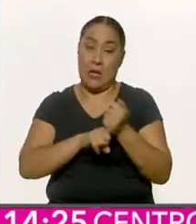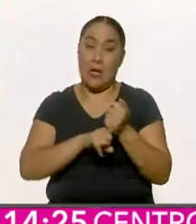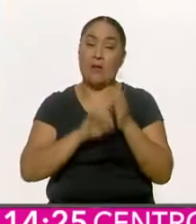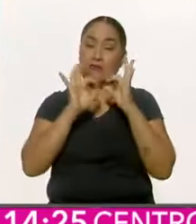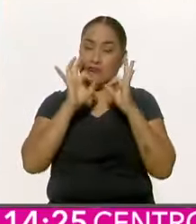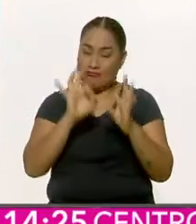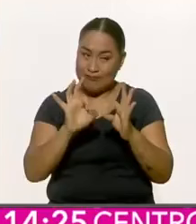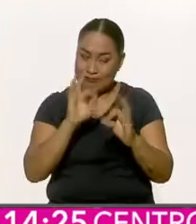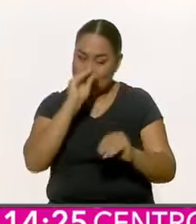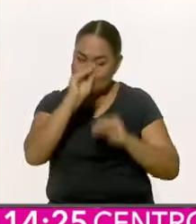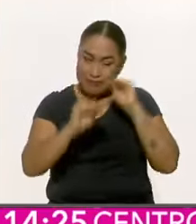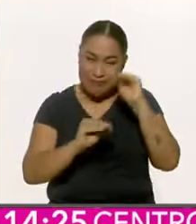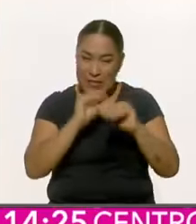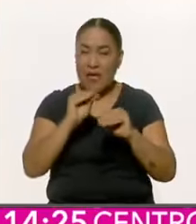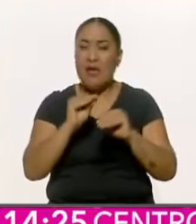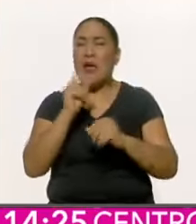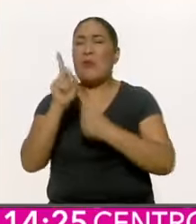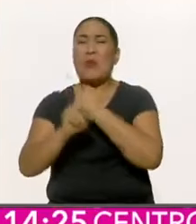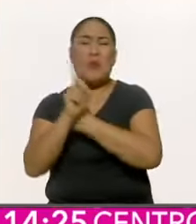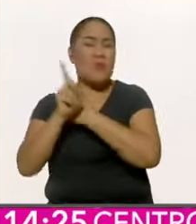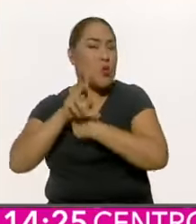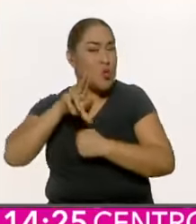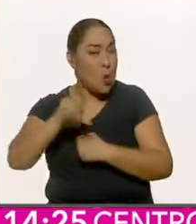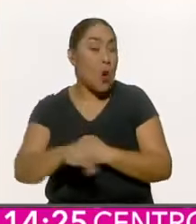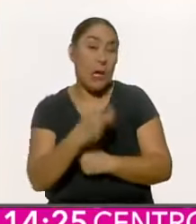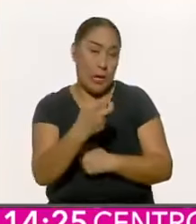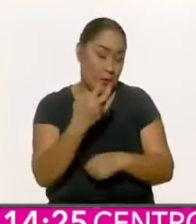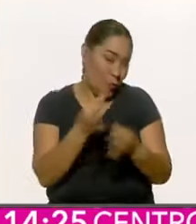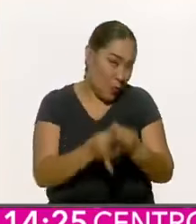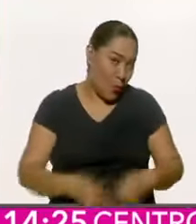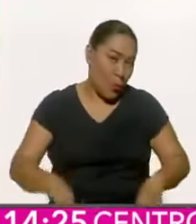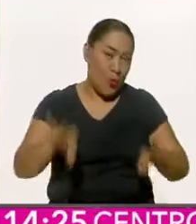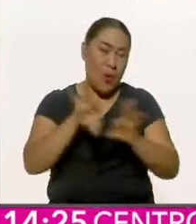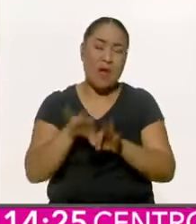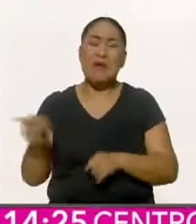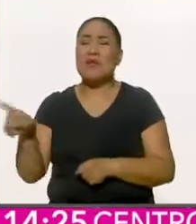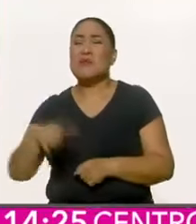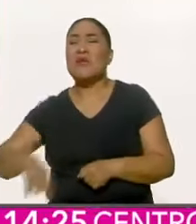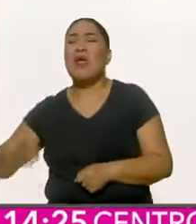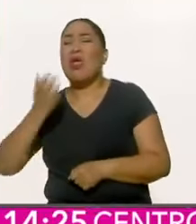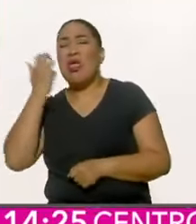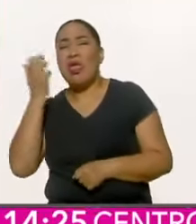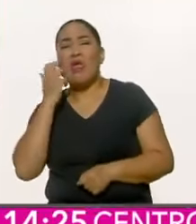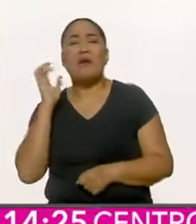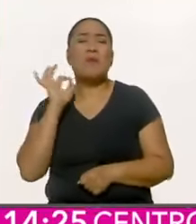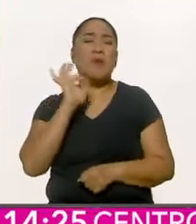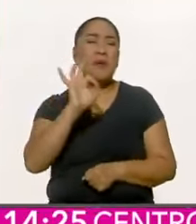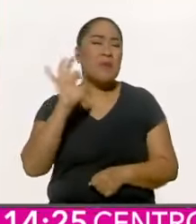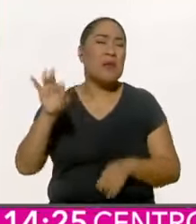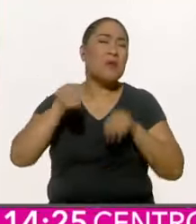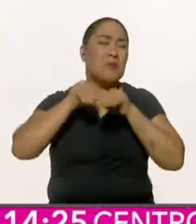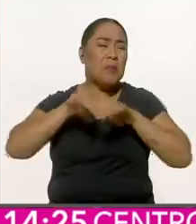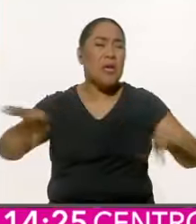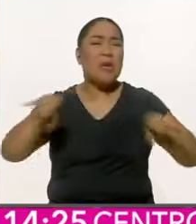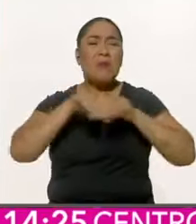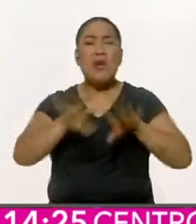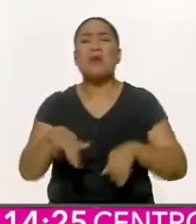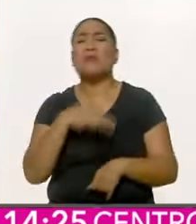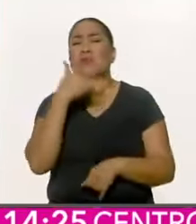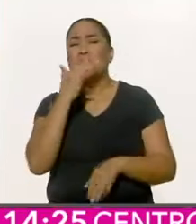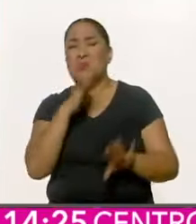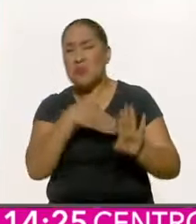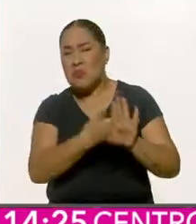desastres es la tarea. Rehenes de charlatanes, publicistas, estrategas de guerra sucia,